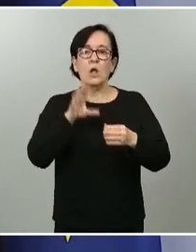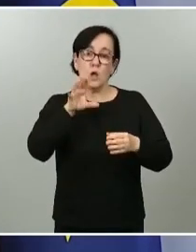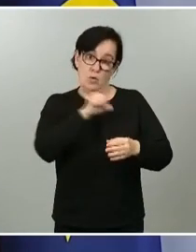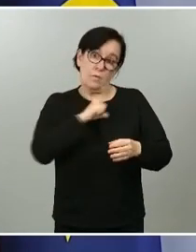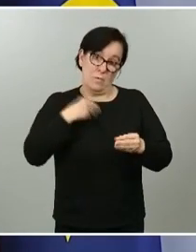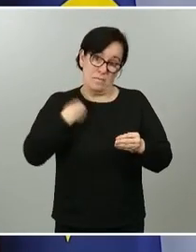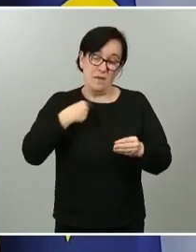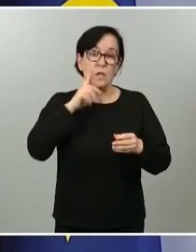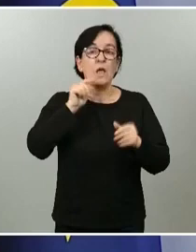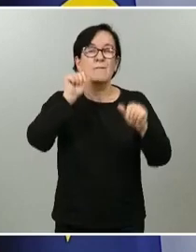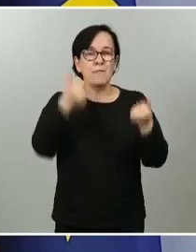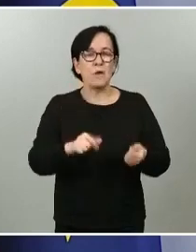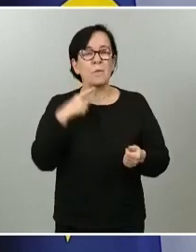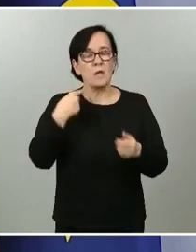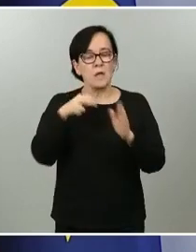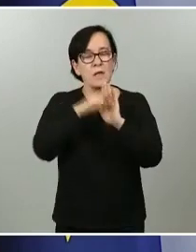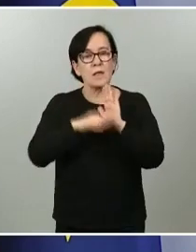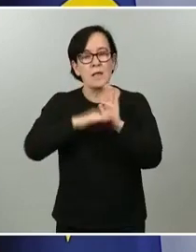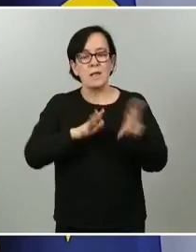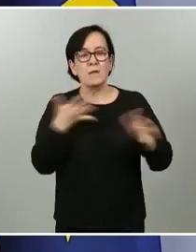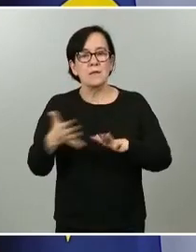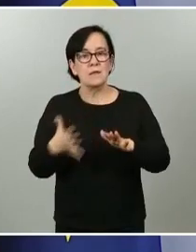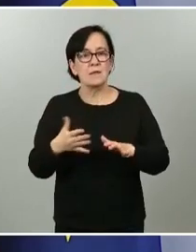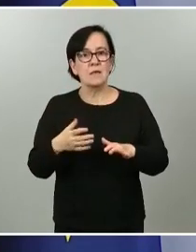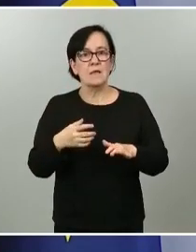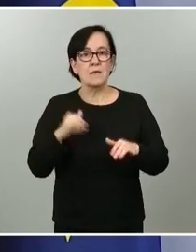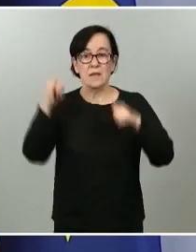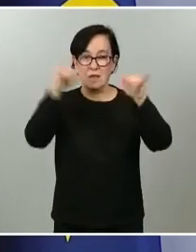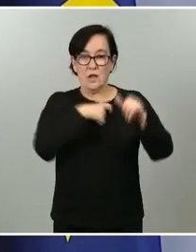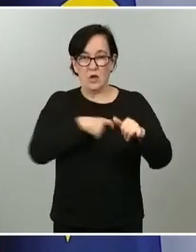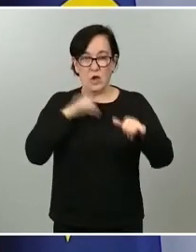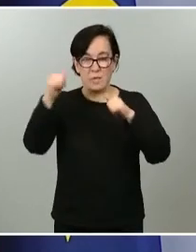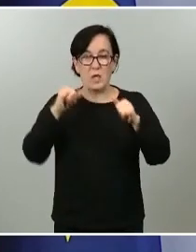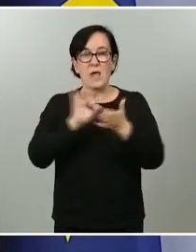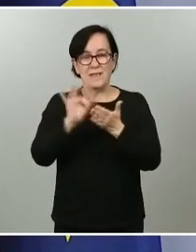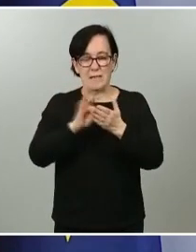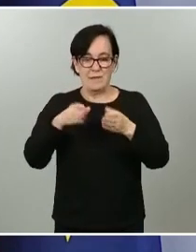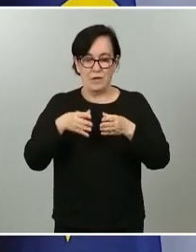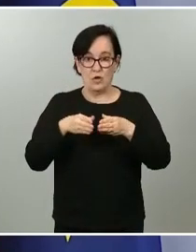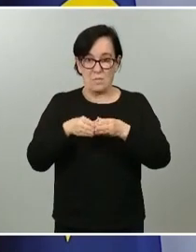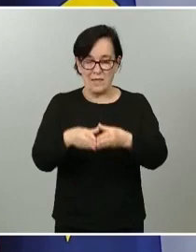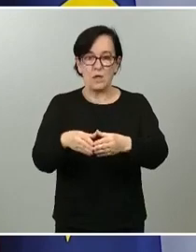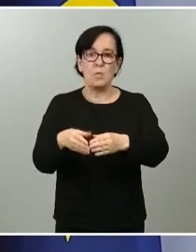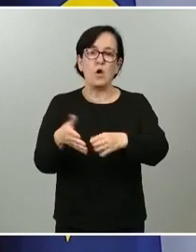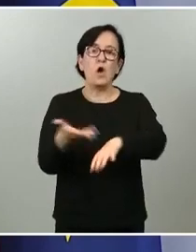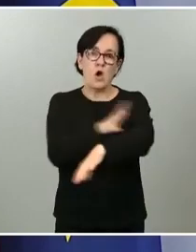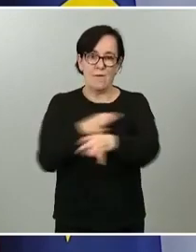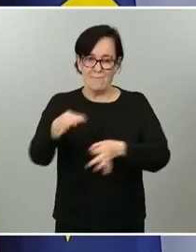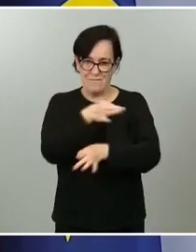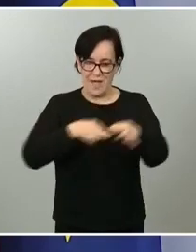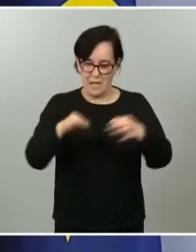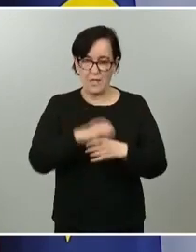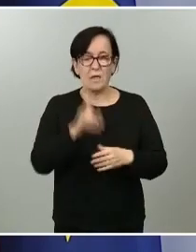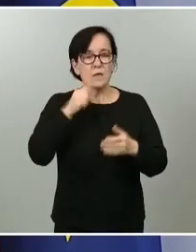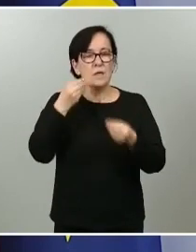modo, se regulan las medidas a aplicar en las conexiones aéreas y los servicios marítimos en las Islas Baleares. Finalmente, también se establecen condiciones